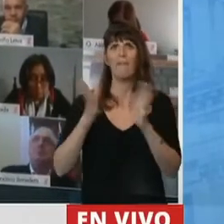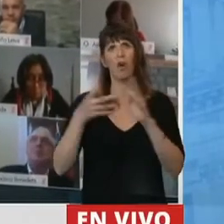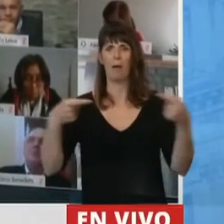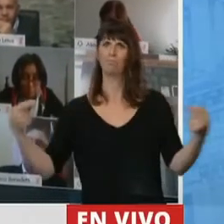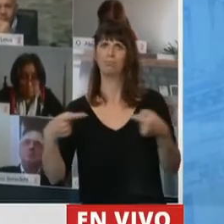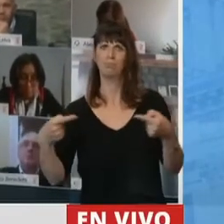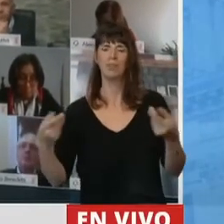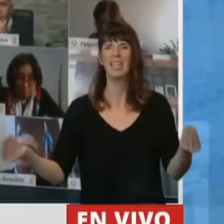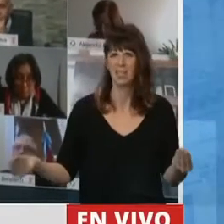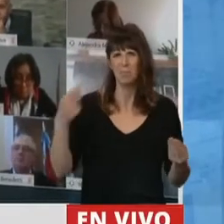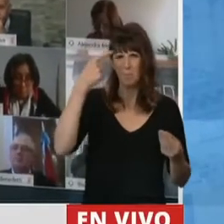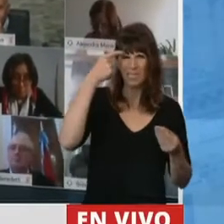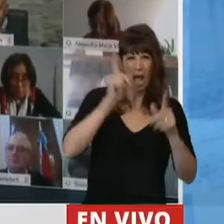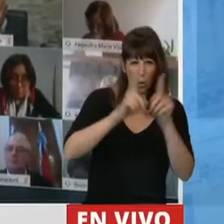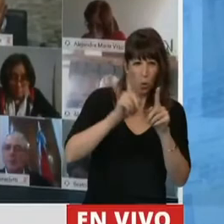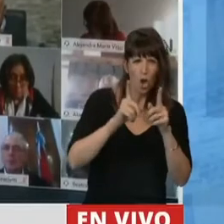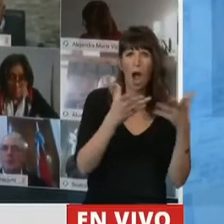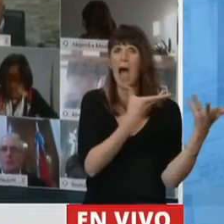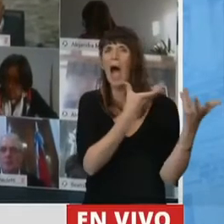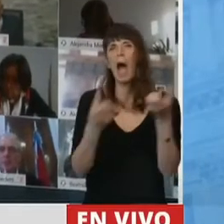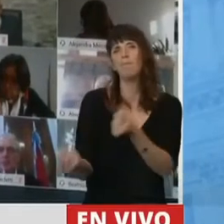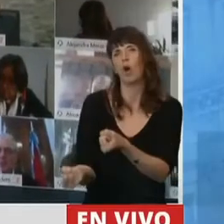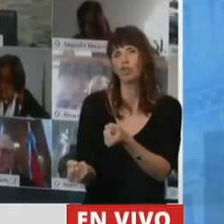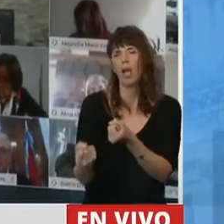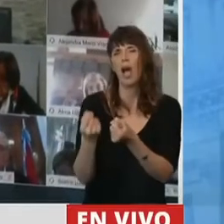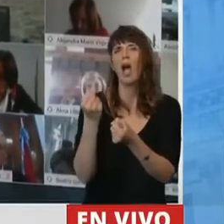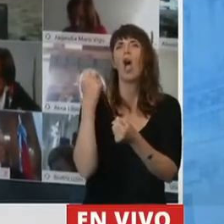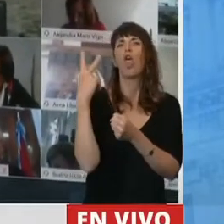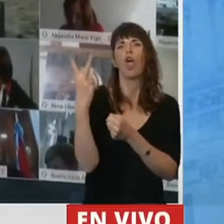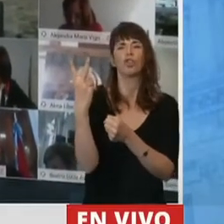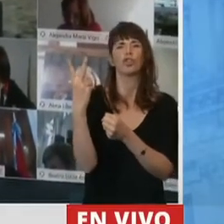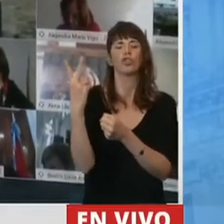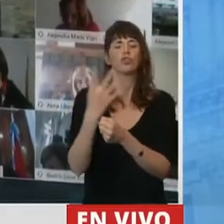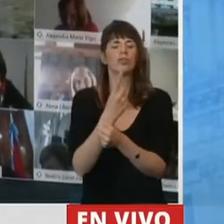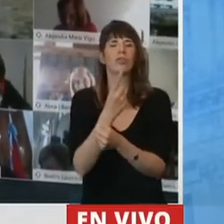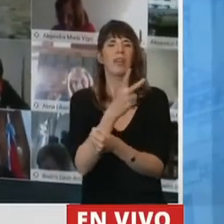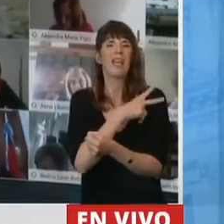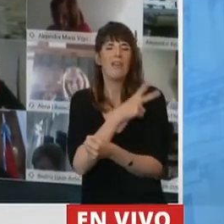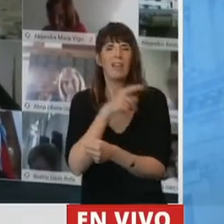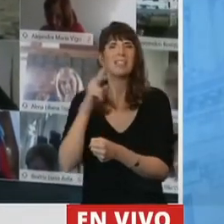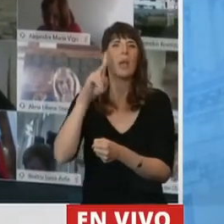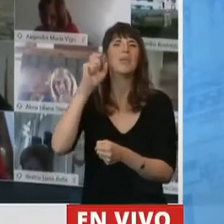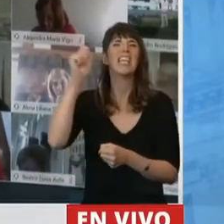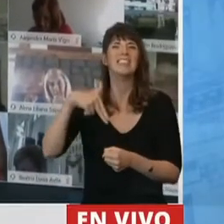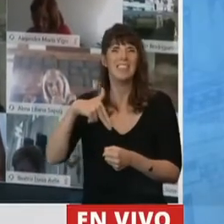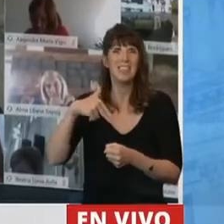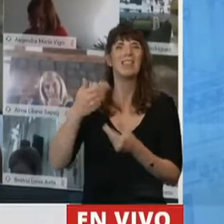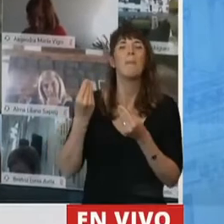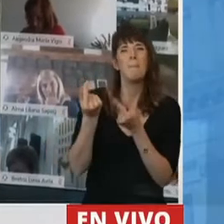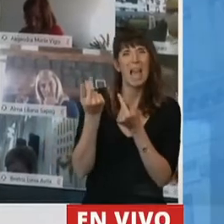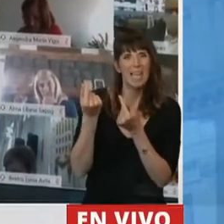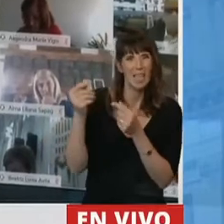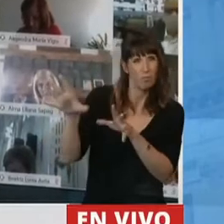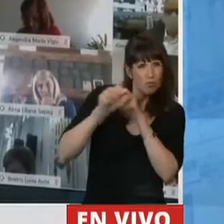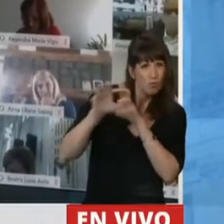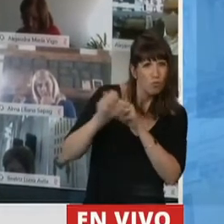dividida entre apoyar a los dos gerentes de Vicentín que le sacaron una enorme cantidad de plata al